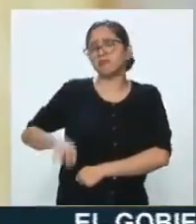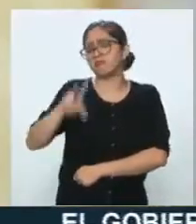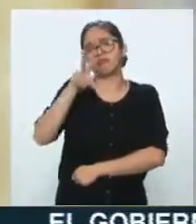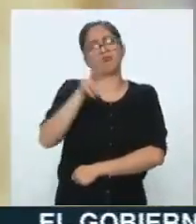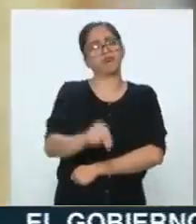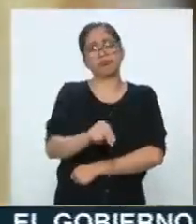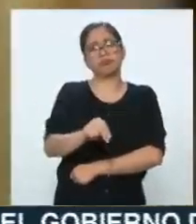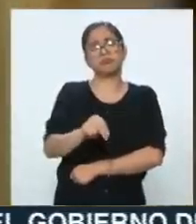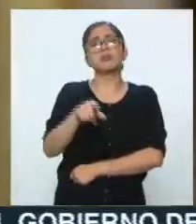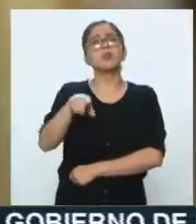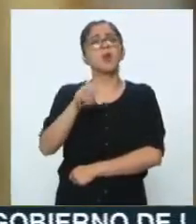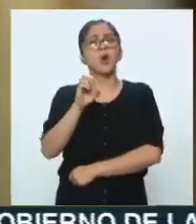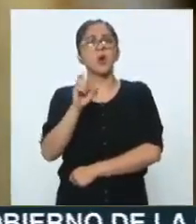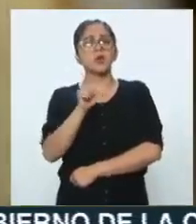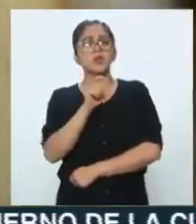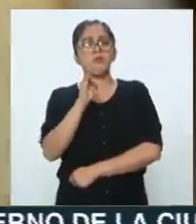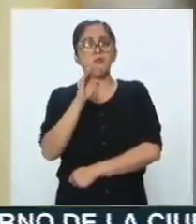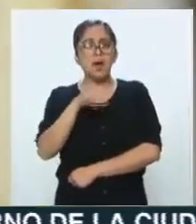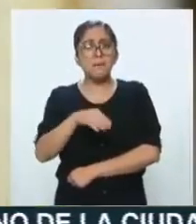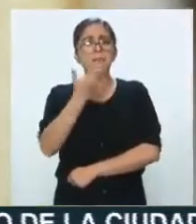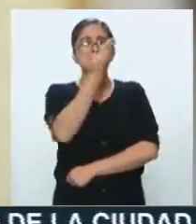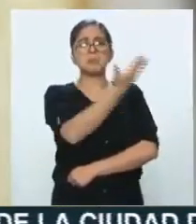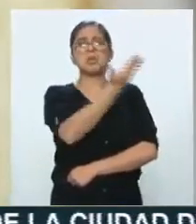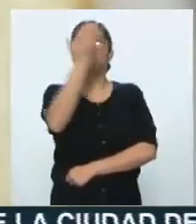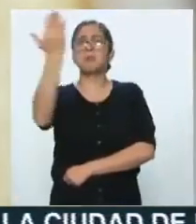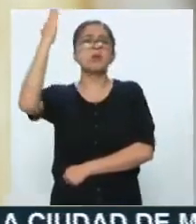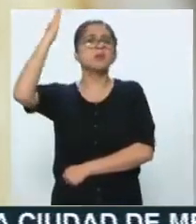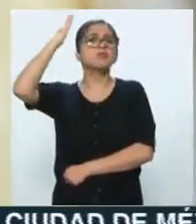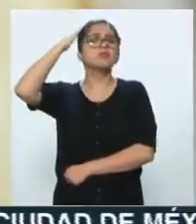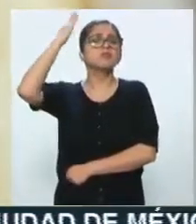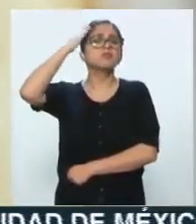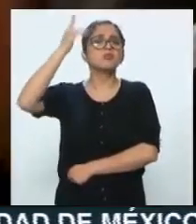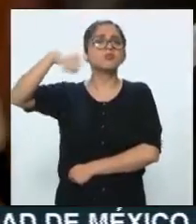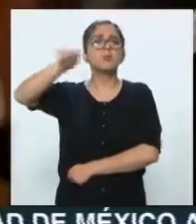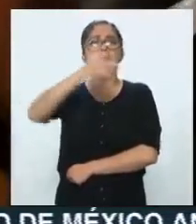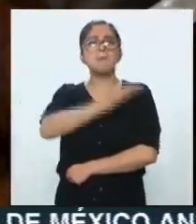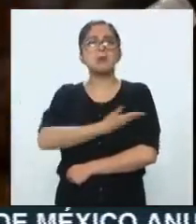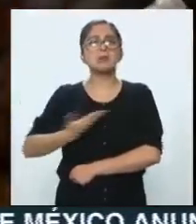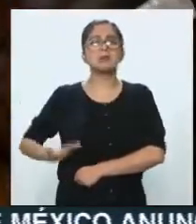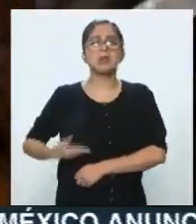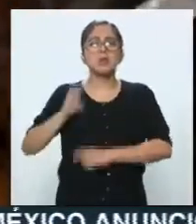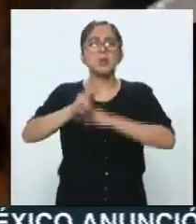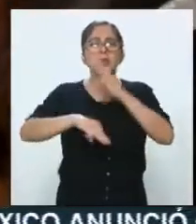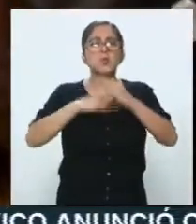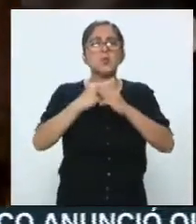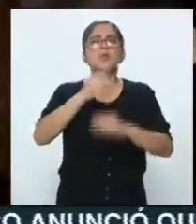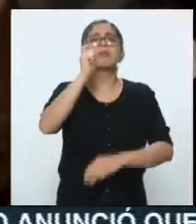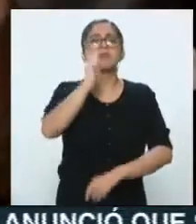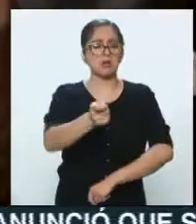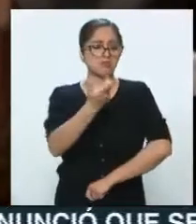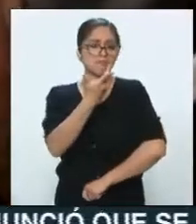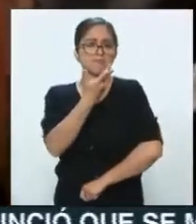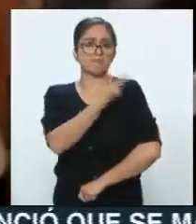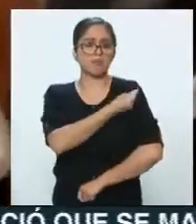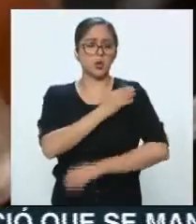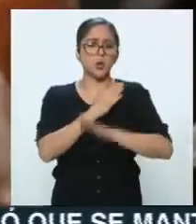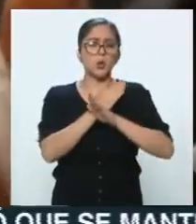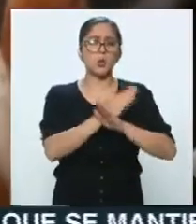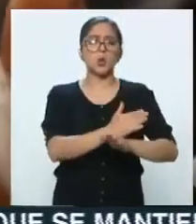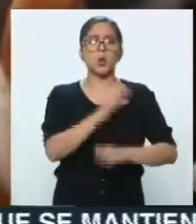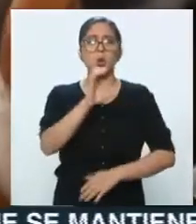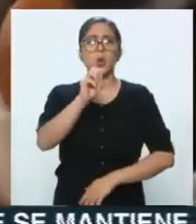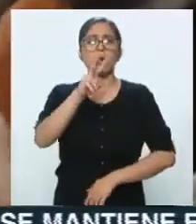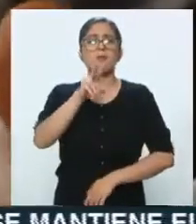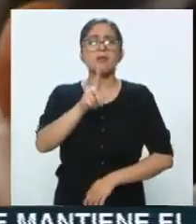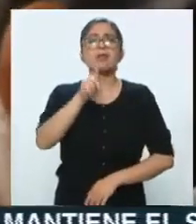por ello. Oxfam exige a los líderes mundiales garanticen que la vacuna contra el COVID-19 sea gratuita y se